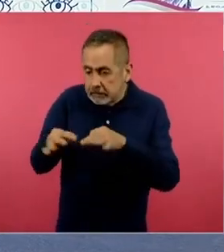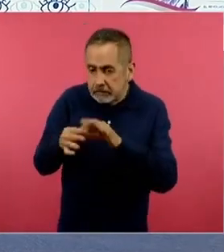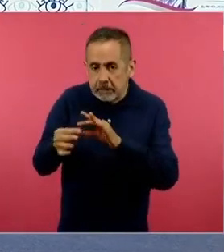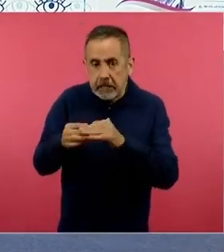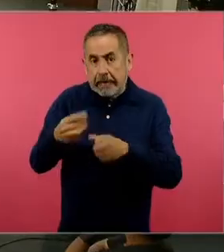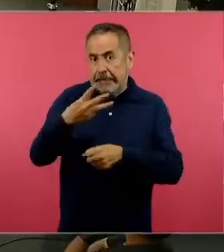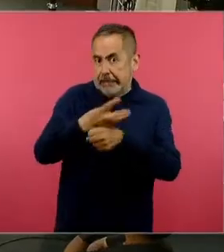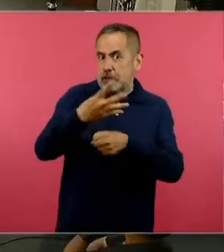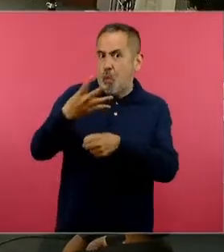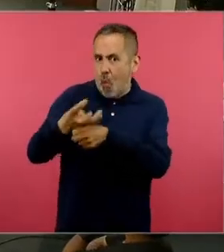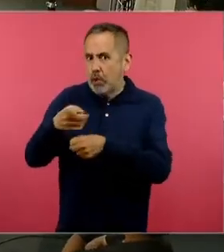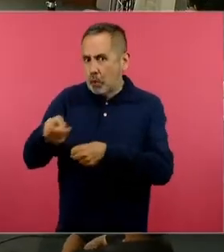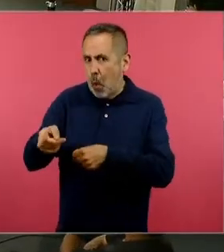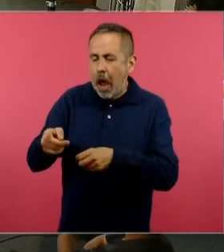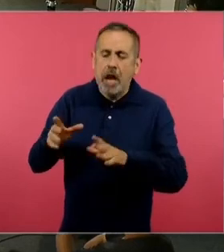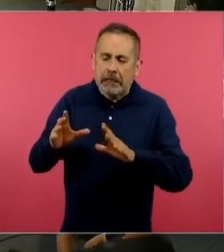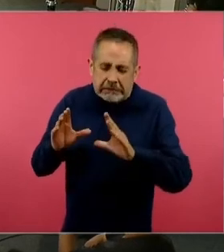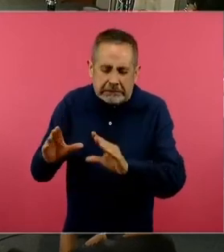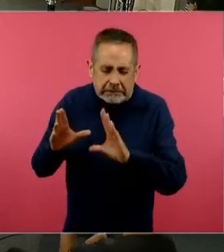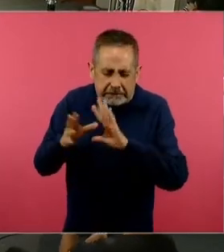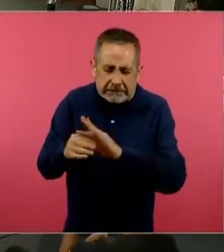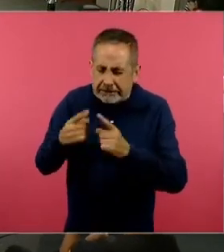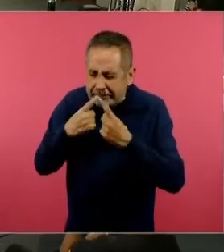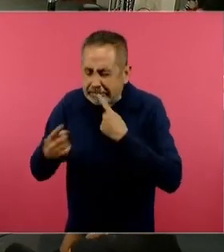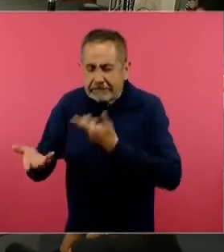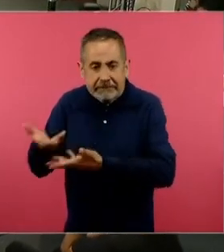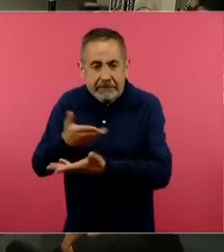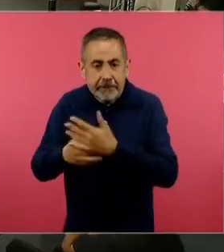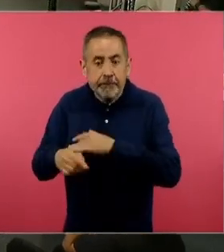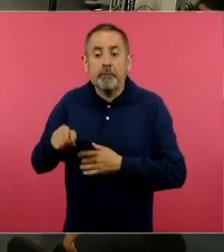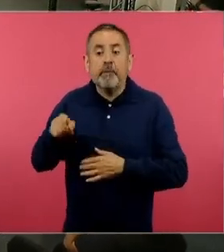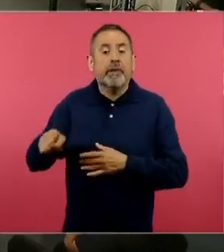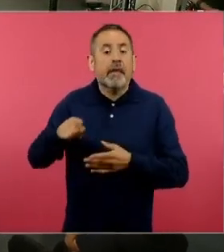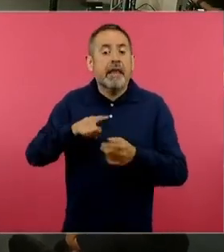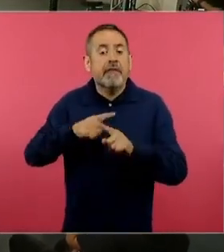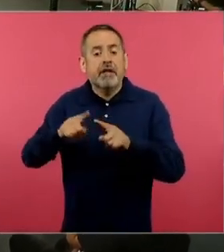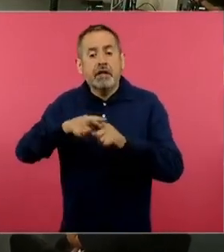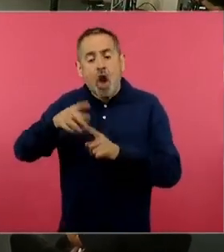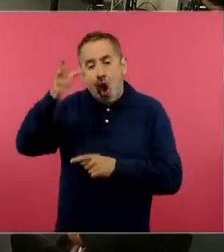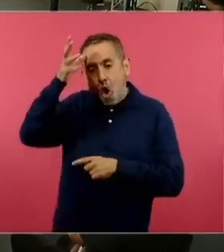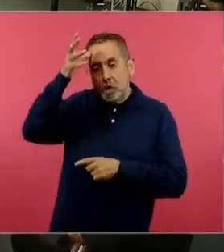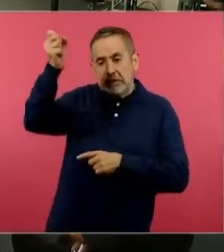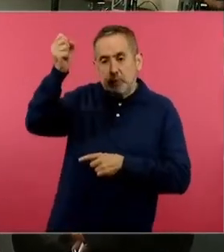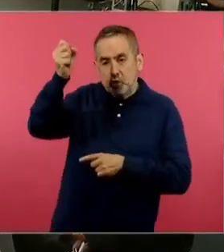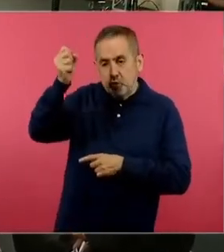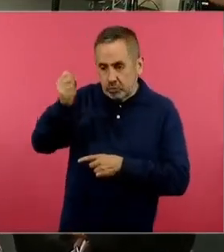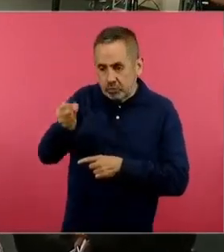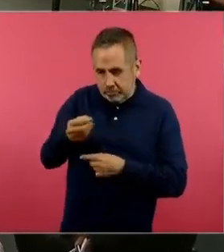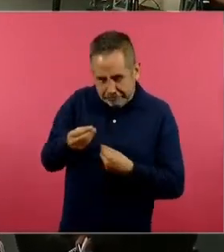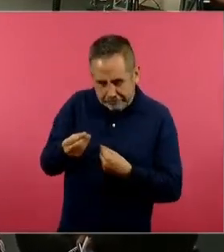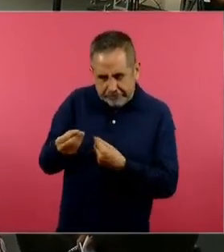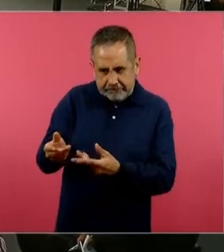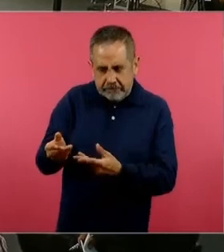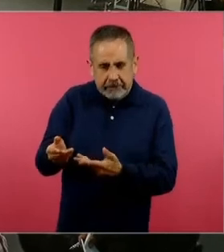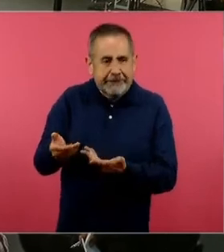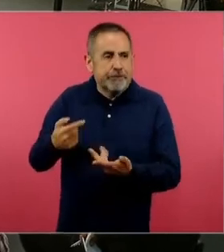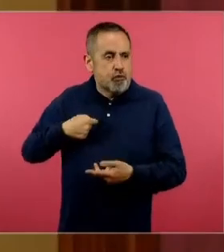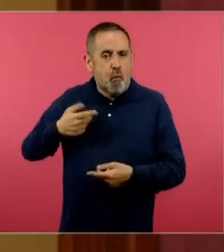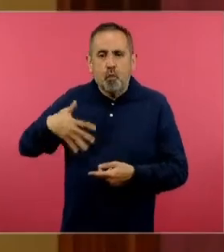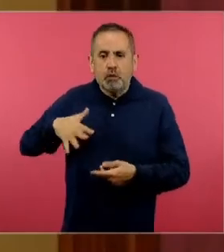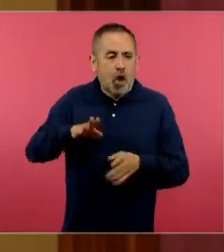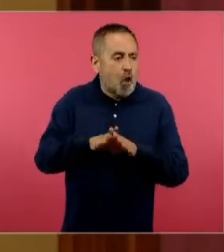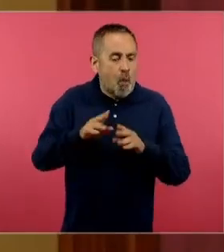tercero y cuarto, entonces en esta parte se van a poner conceptos, nos van a explicar, tenemos que buscar una alternativa